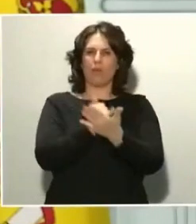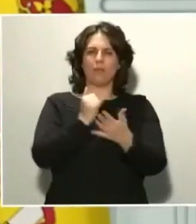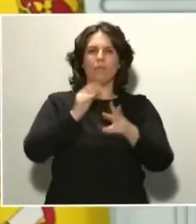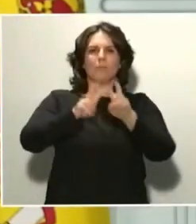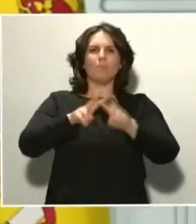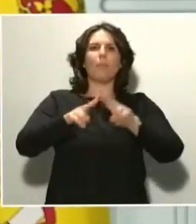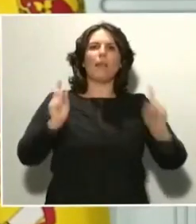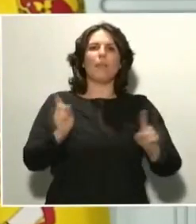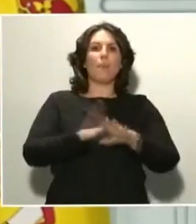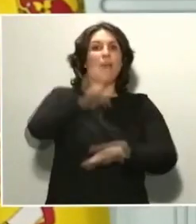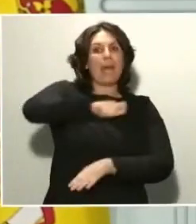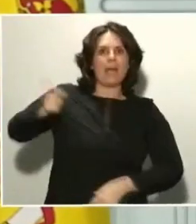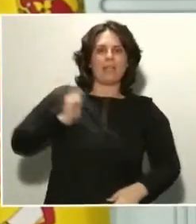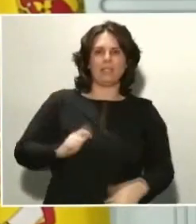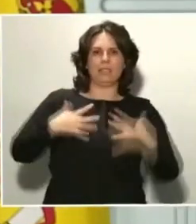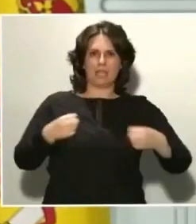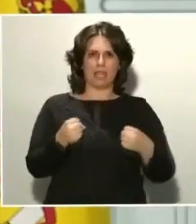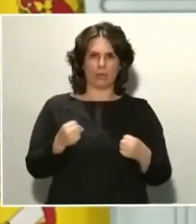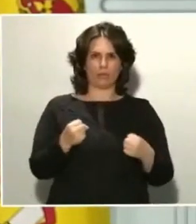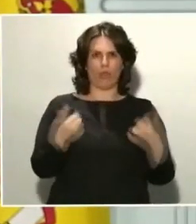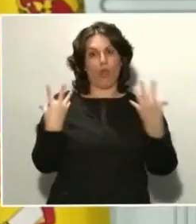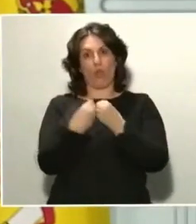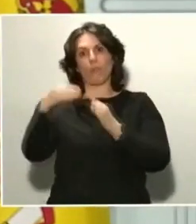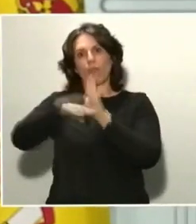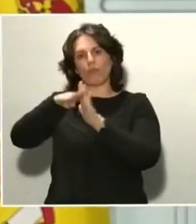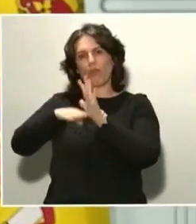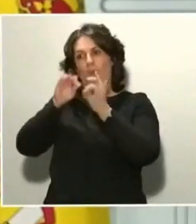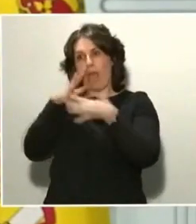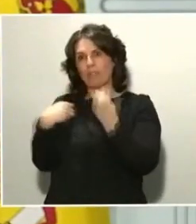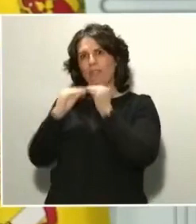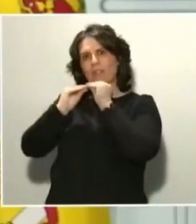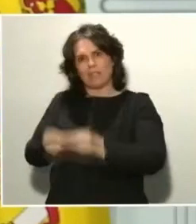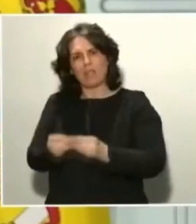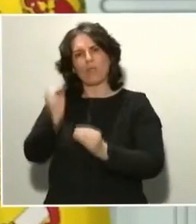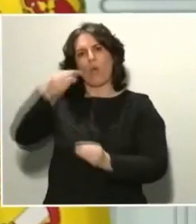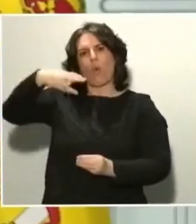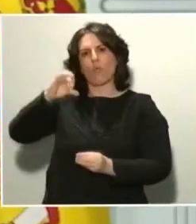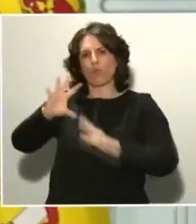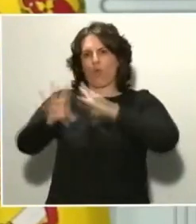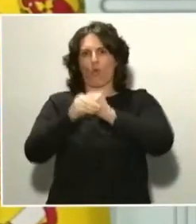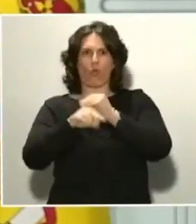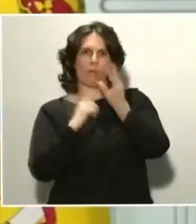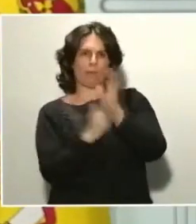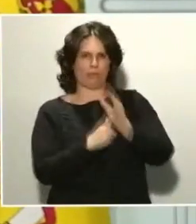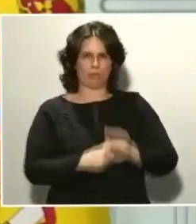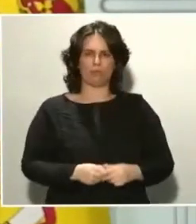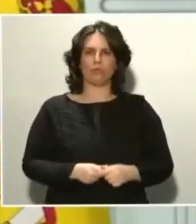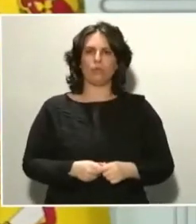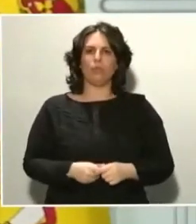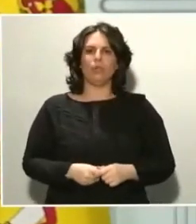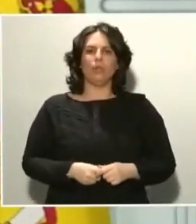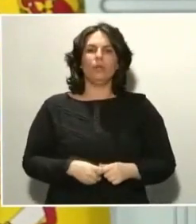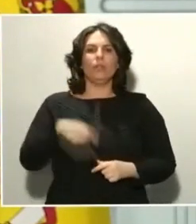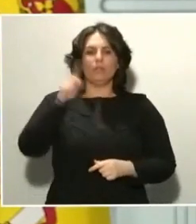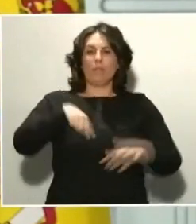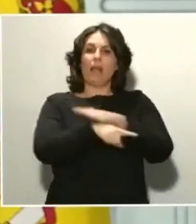conectar con el protocolo maestro de prevención que está diseñando la Organización Mundial de la Salud. Igualmente, la Agencia Española de